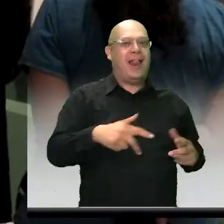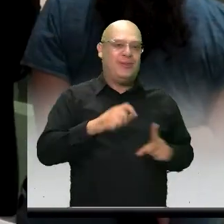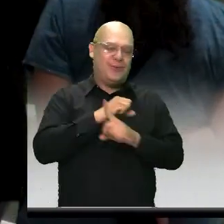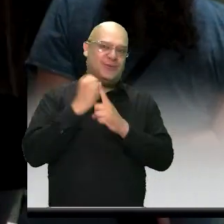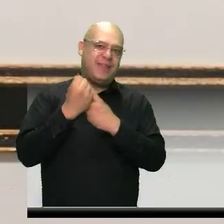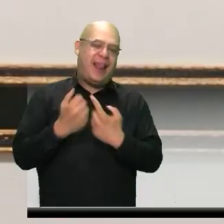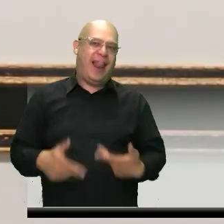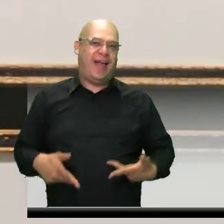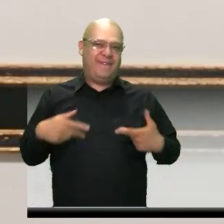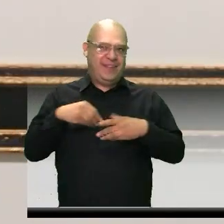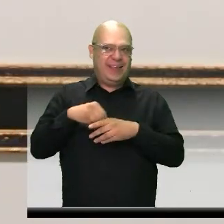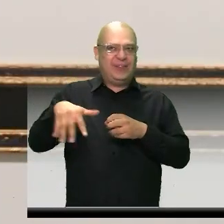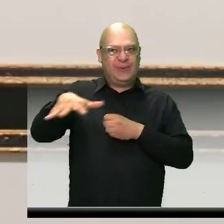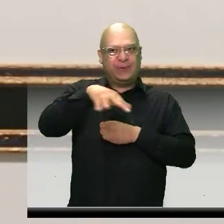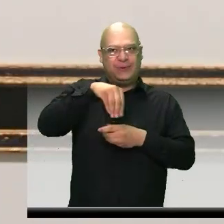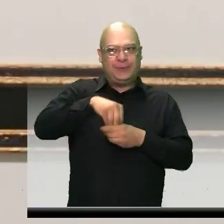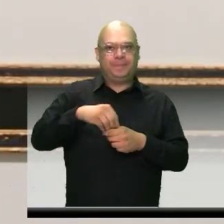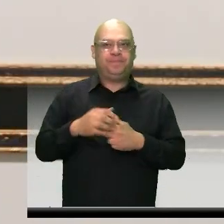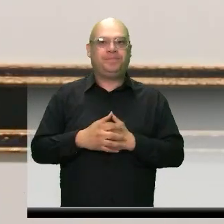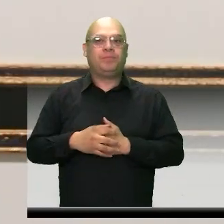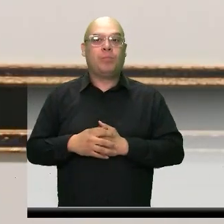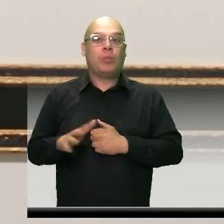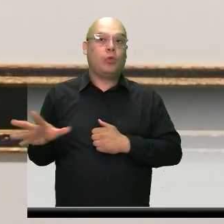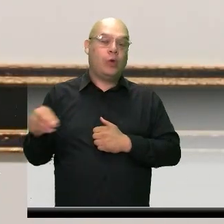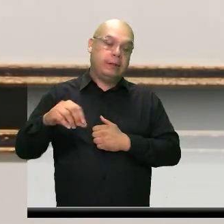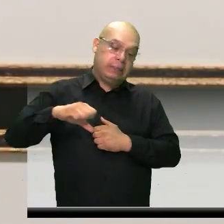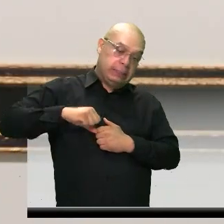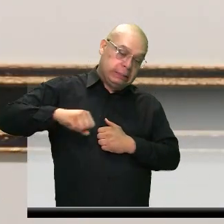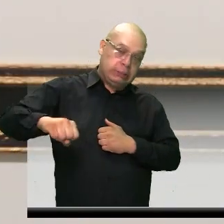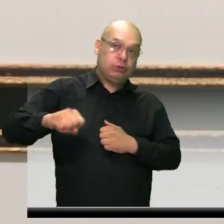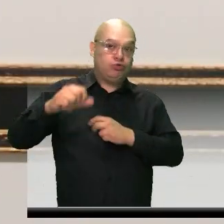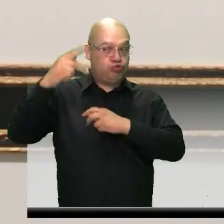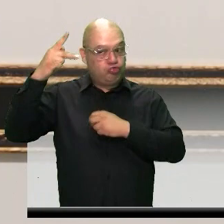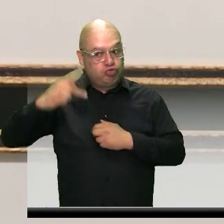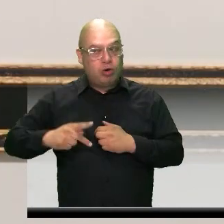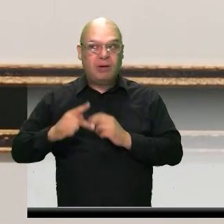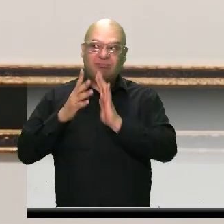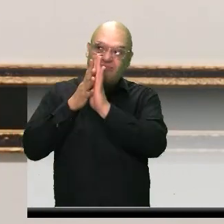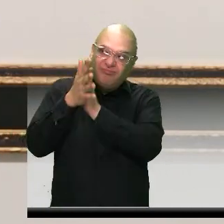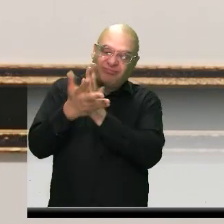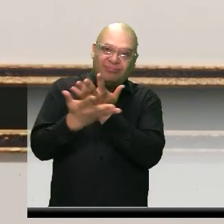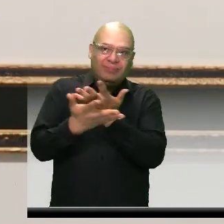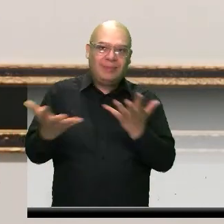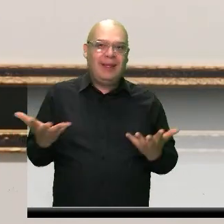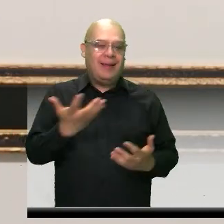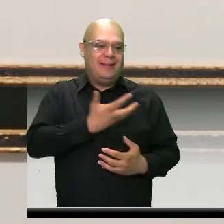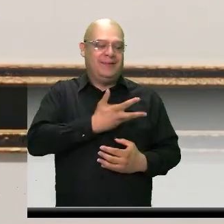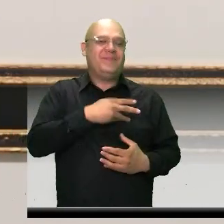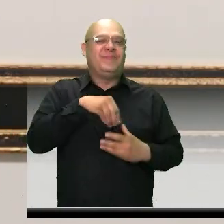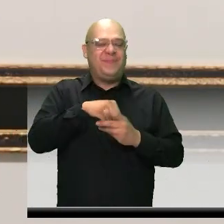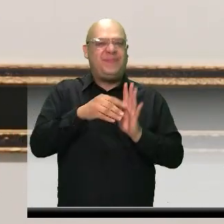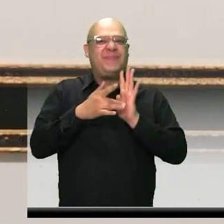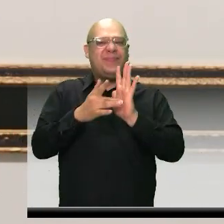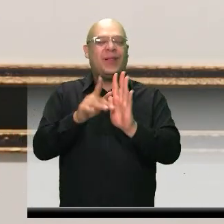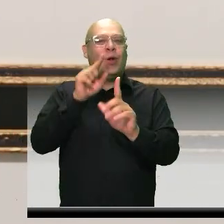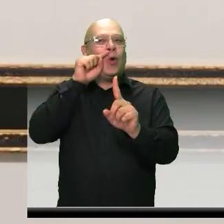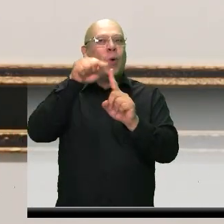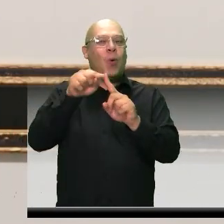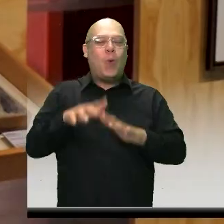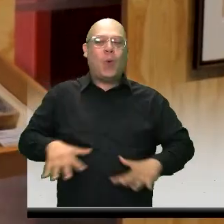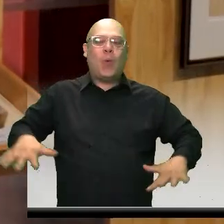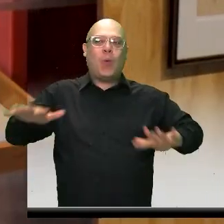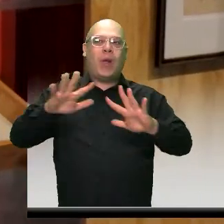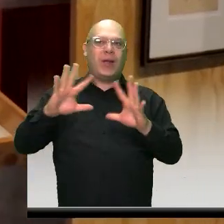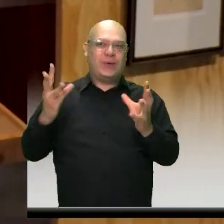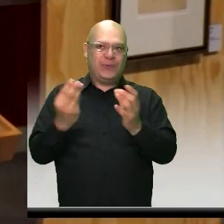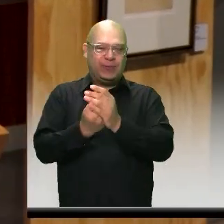Todos tenemos derecho a conocer la historia, en especial la de nuestro municipio y desde la administración siempre estaremos en búsqueda de espacios para la inclusión.